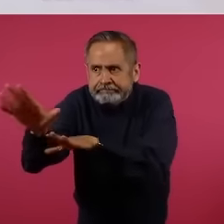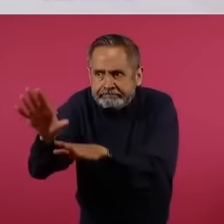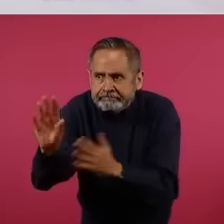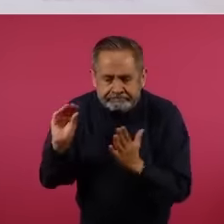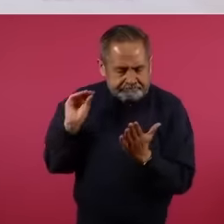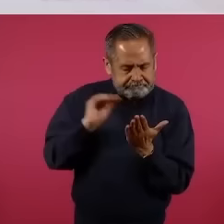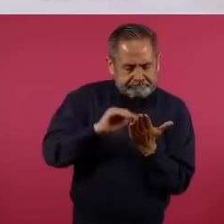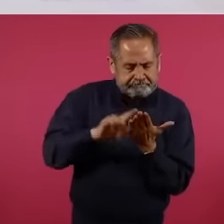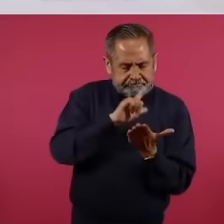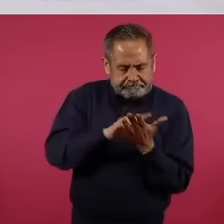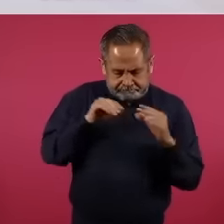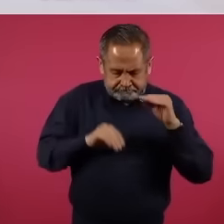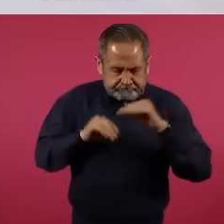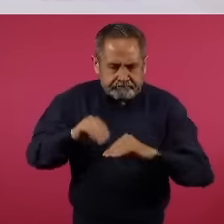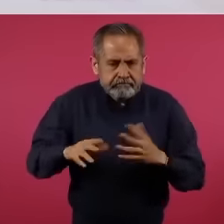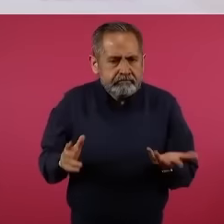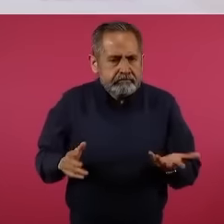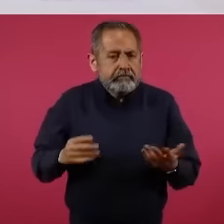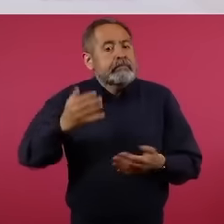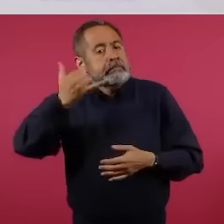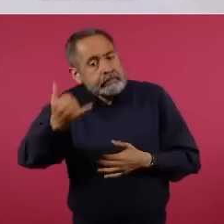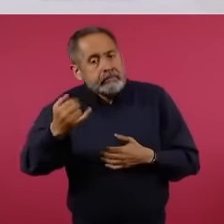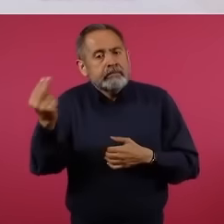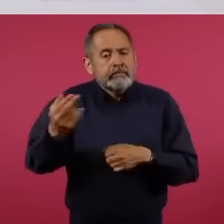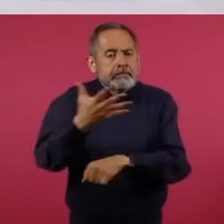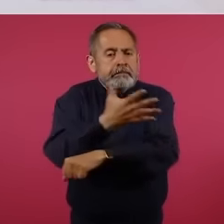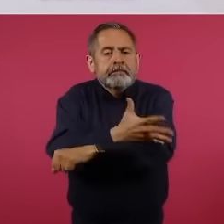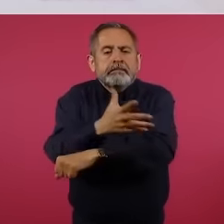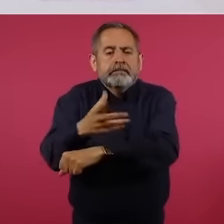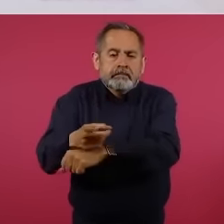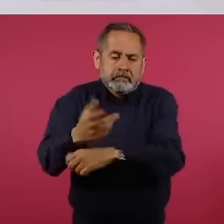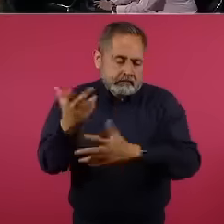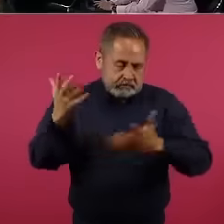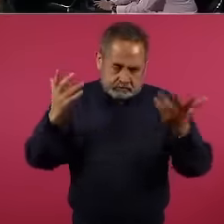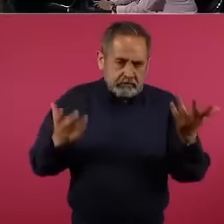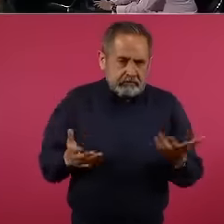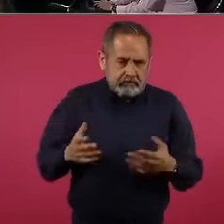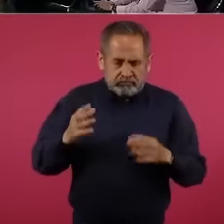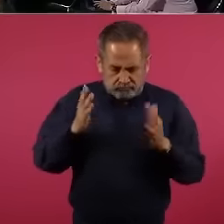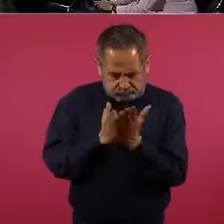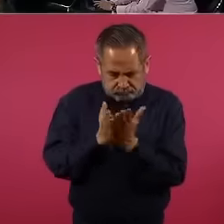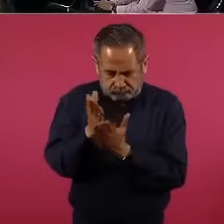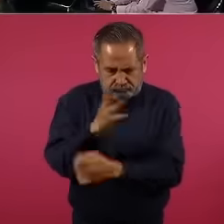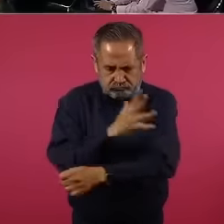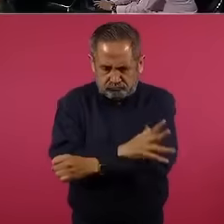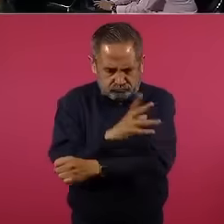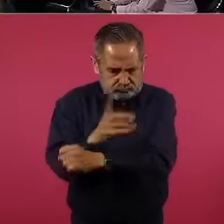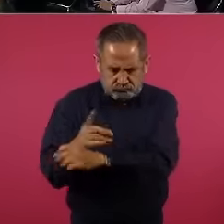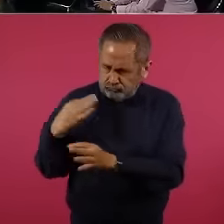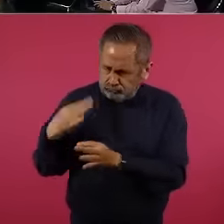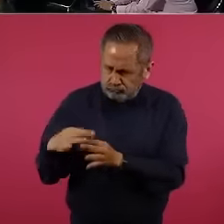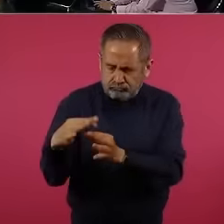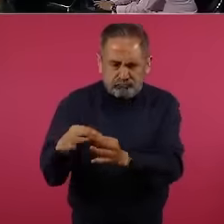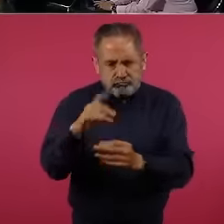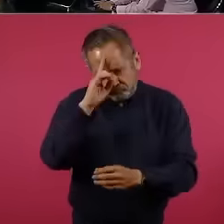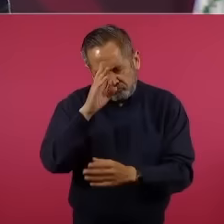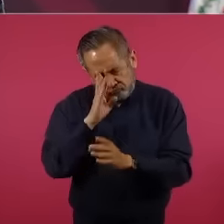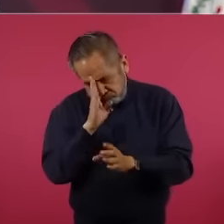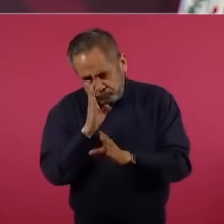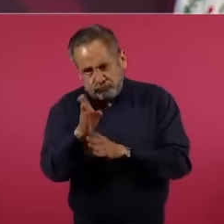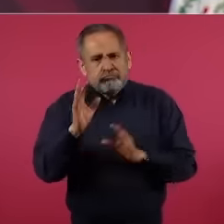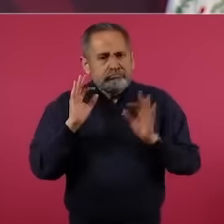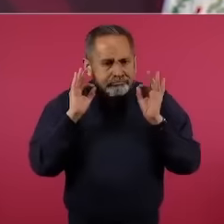es integridad, de actuar con honradez, con rectitud.